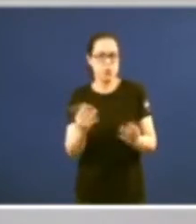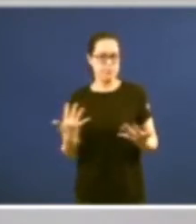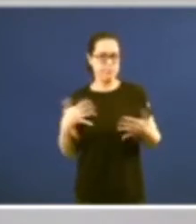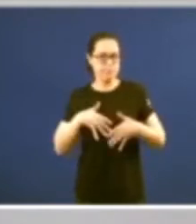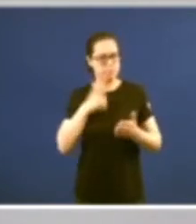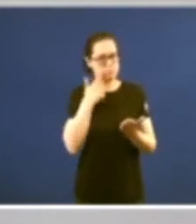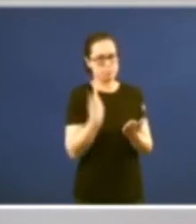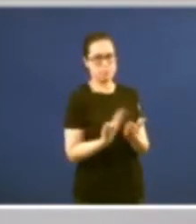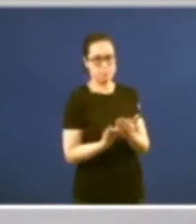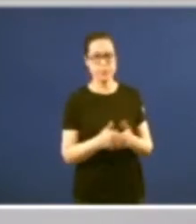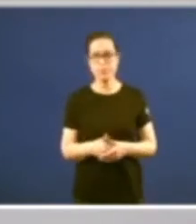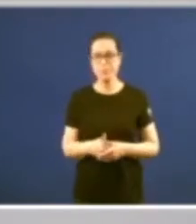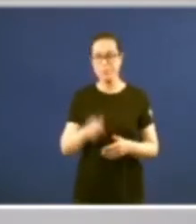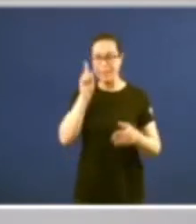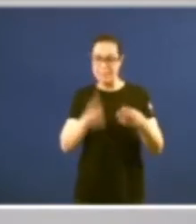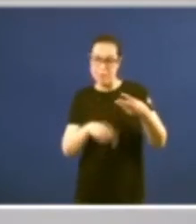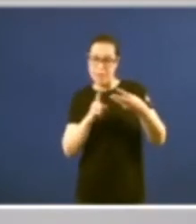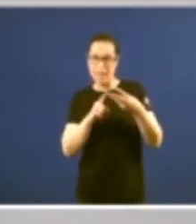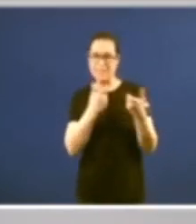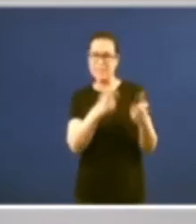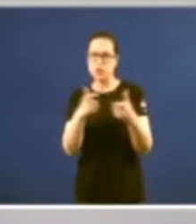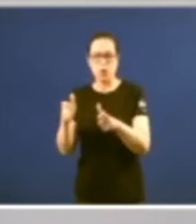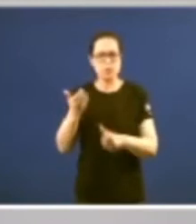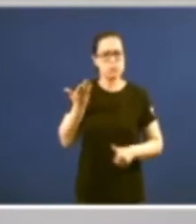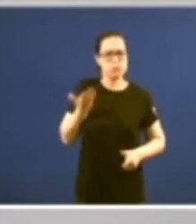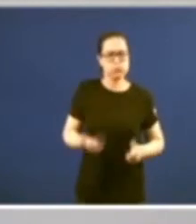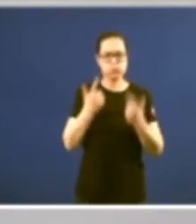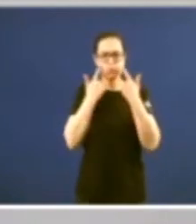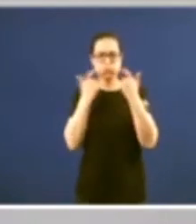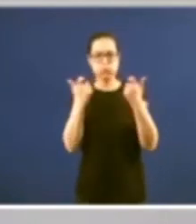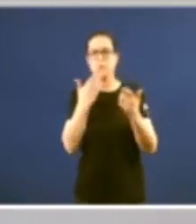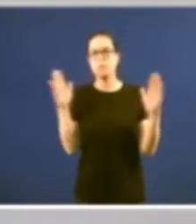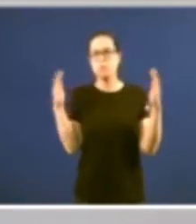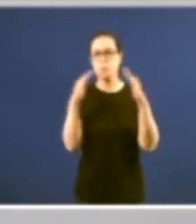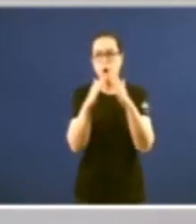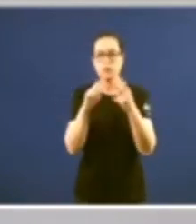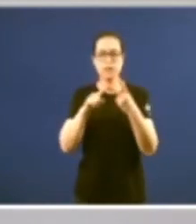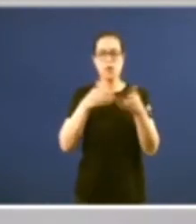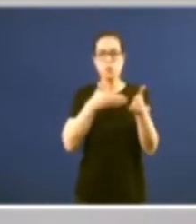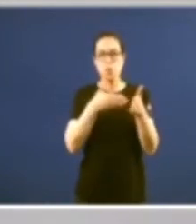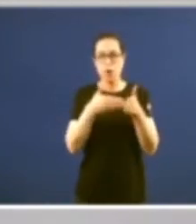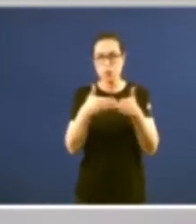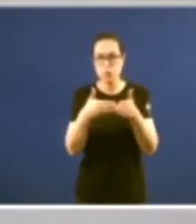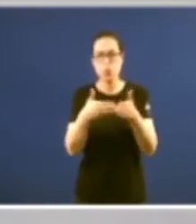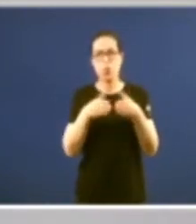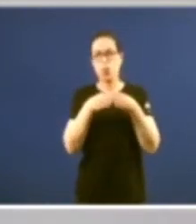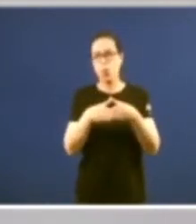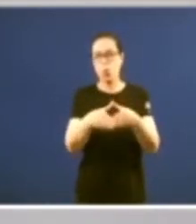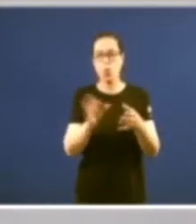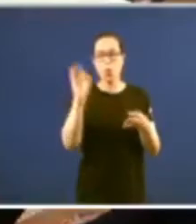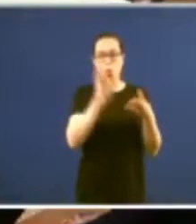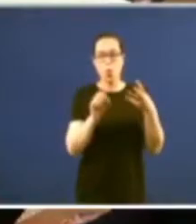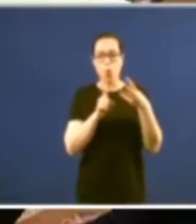fundamentalmente hay destacar que en otros sectores importantes en materia de montes en materia de puertos en materia de